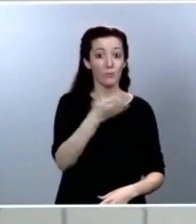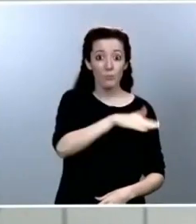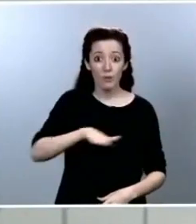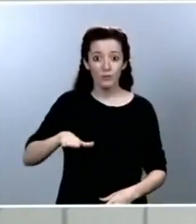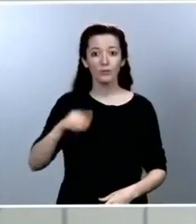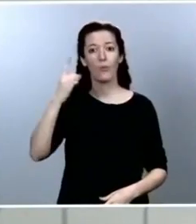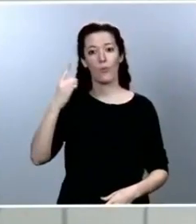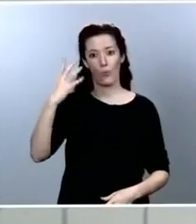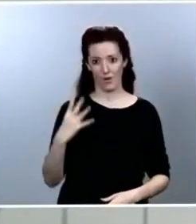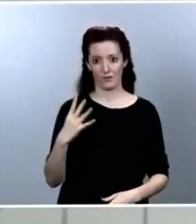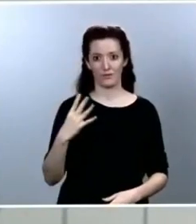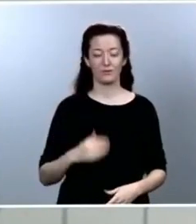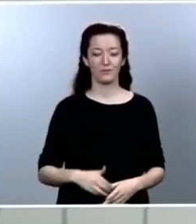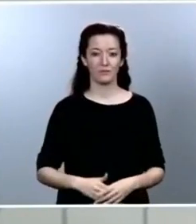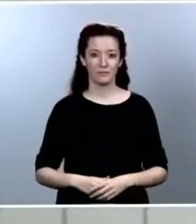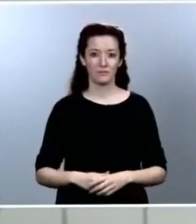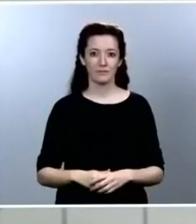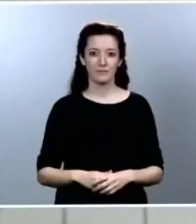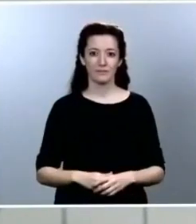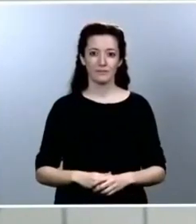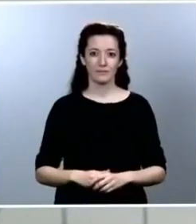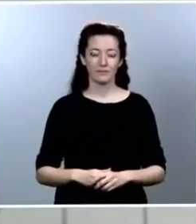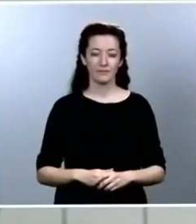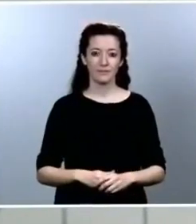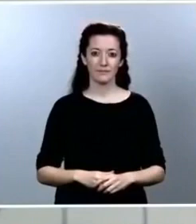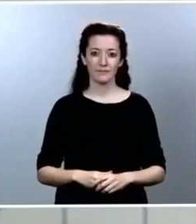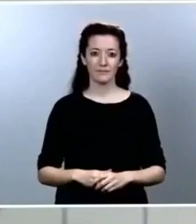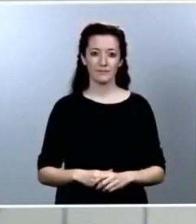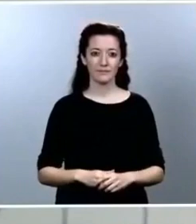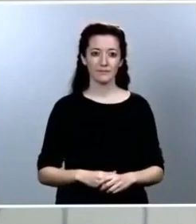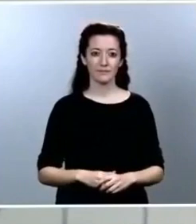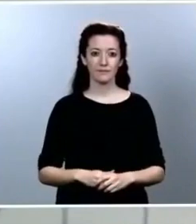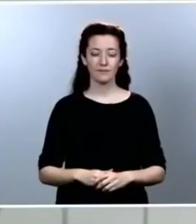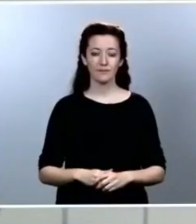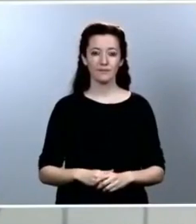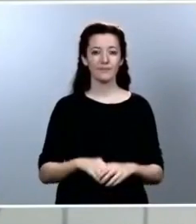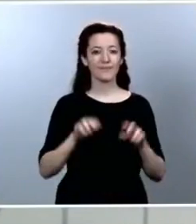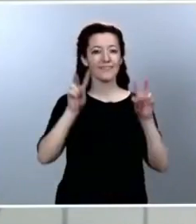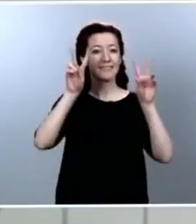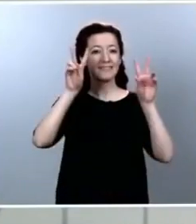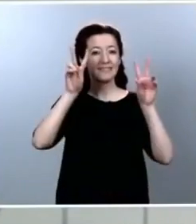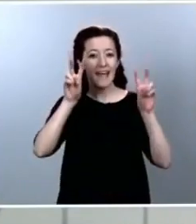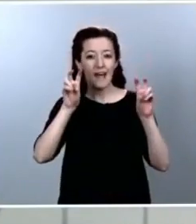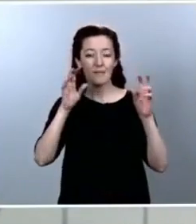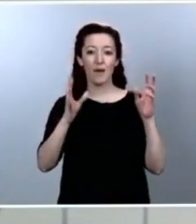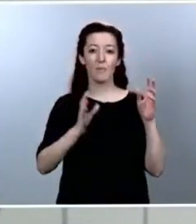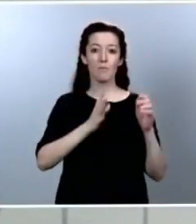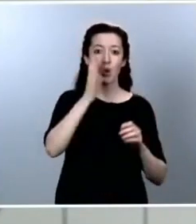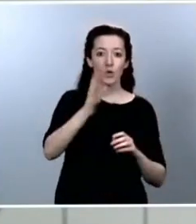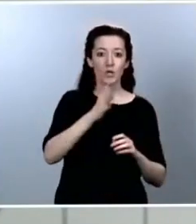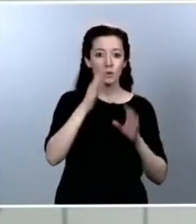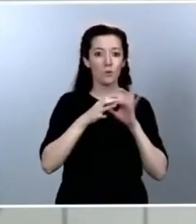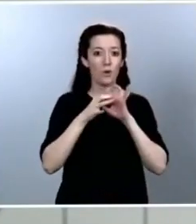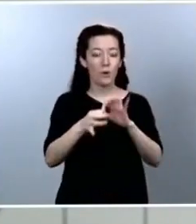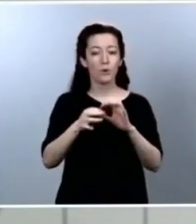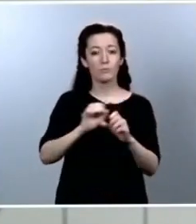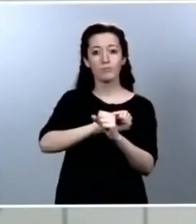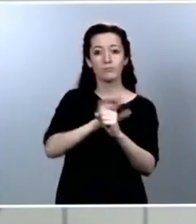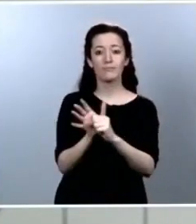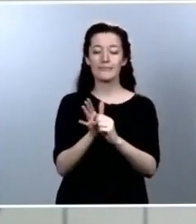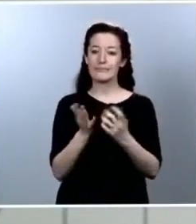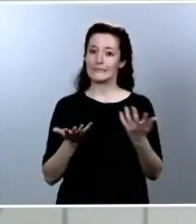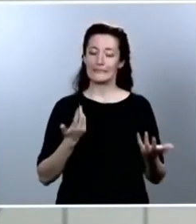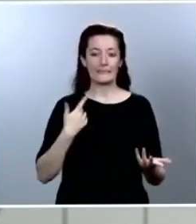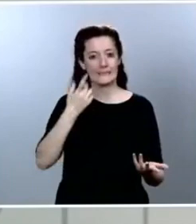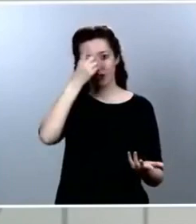Ignoramos todavía muchas de las cuestiones vinculadas con el virus. Una de ellas es cuál será la próxima estación de su